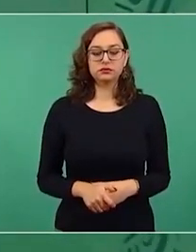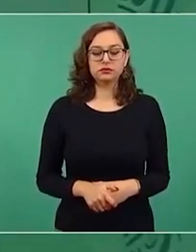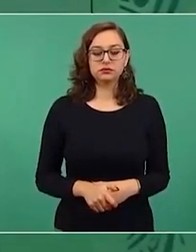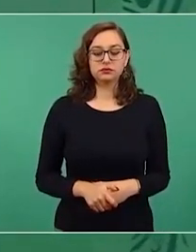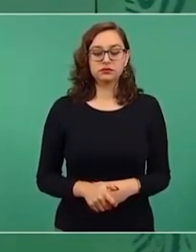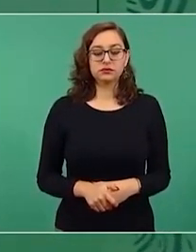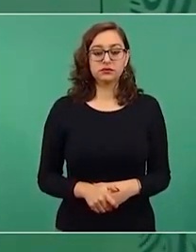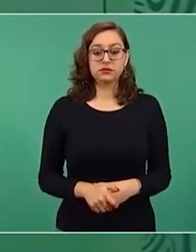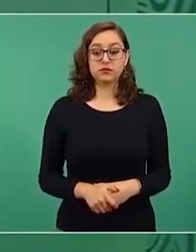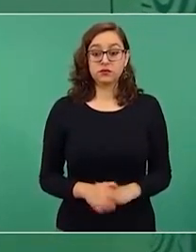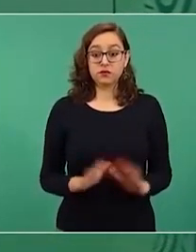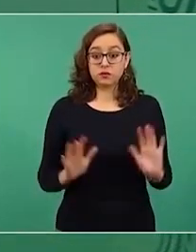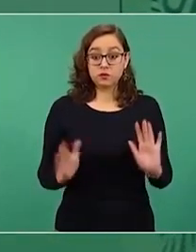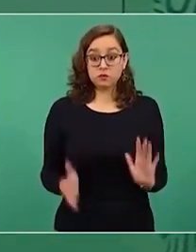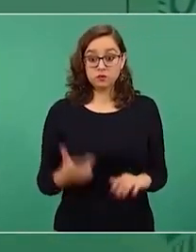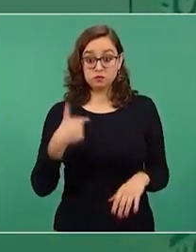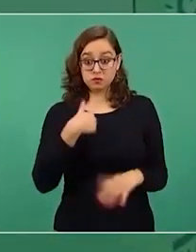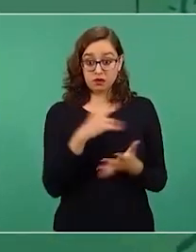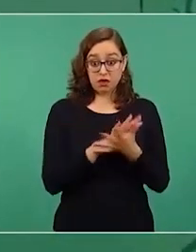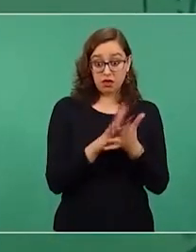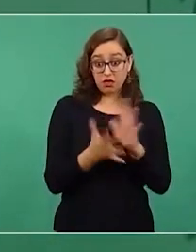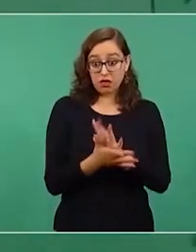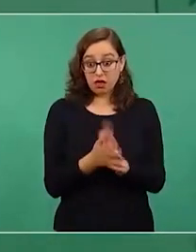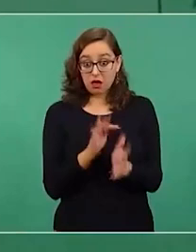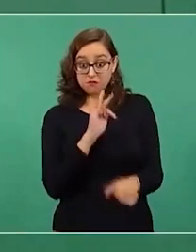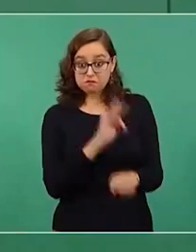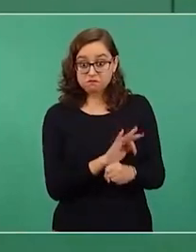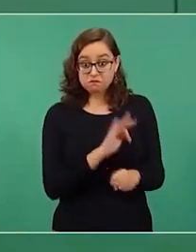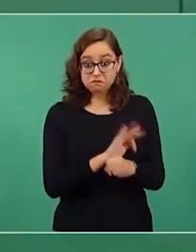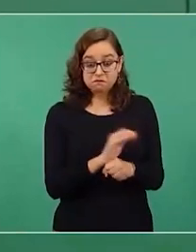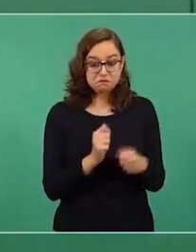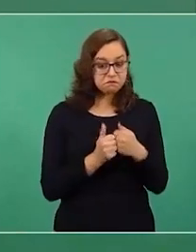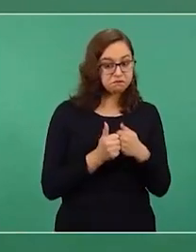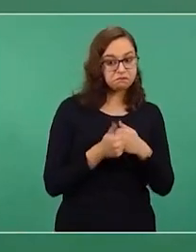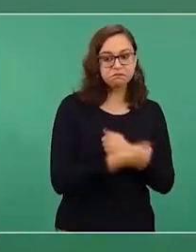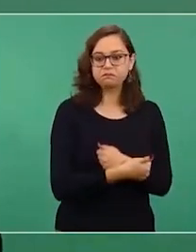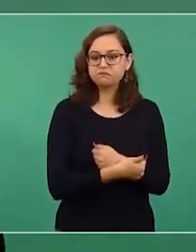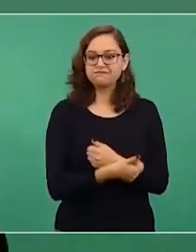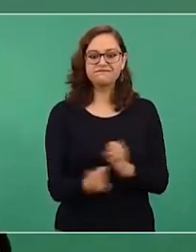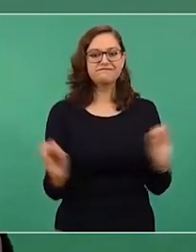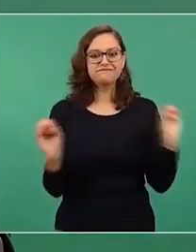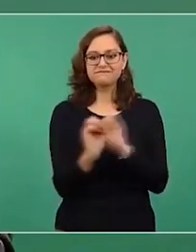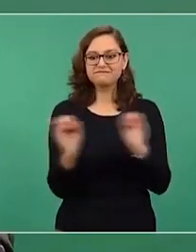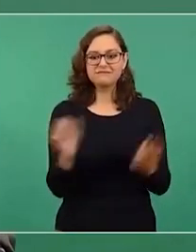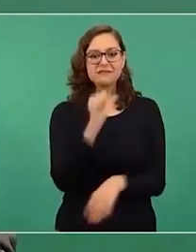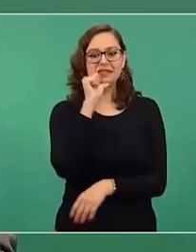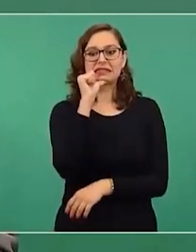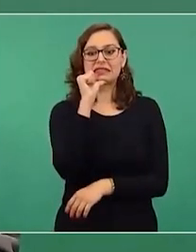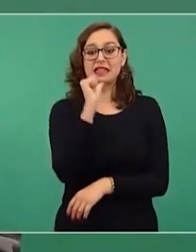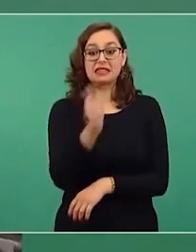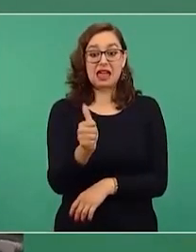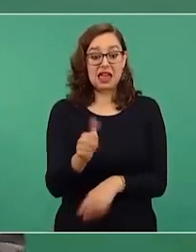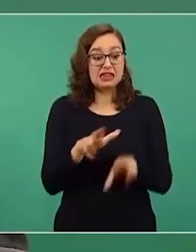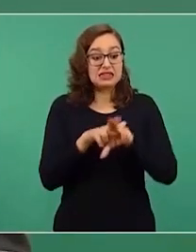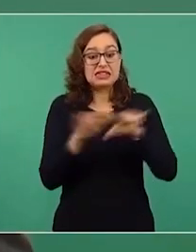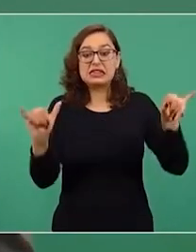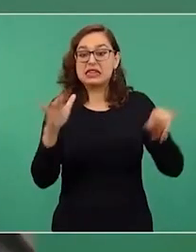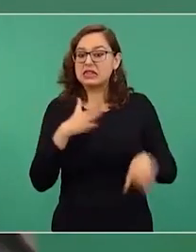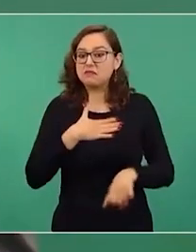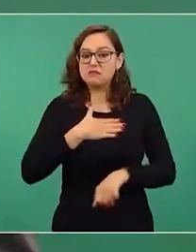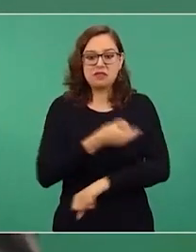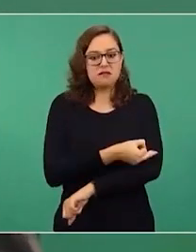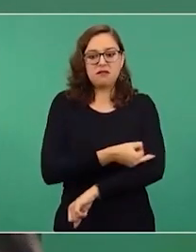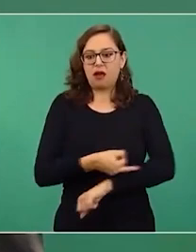Yo no establezco relaciones de complicidad con nadie ni con los miembros de mi familia.